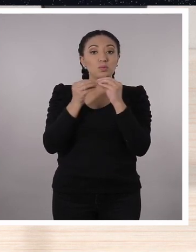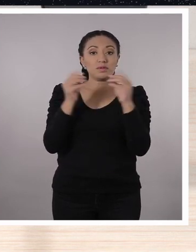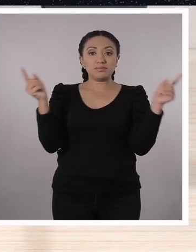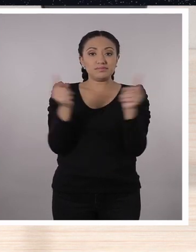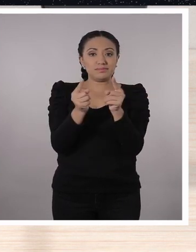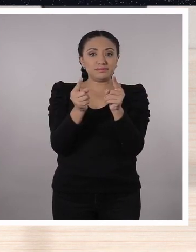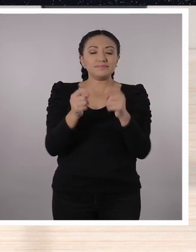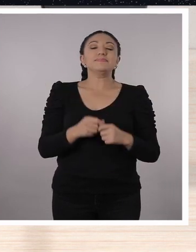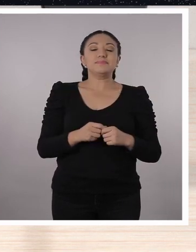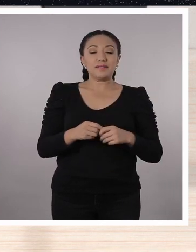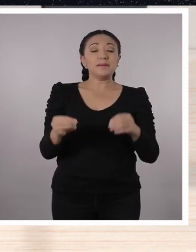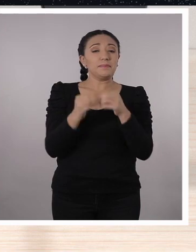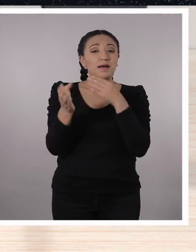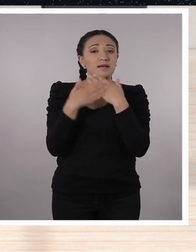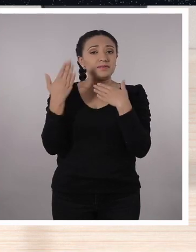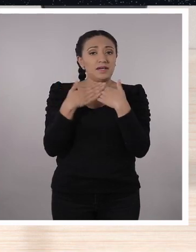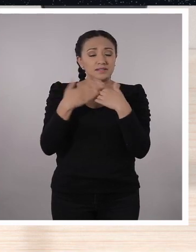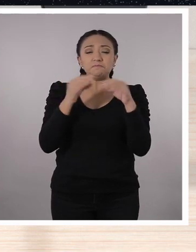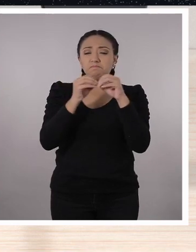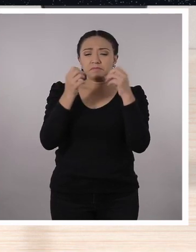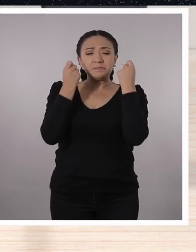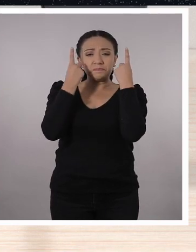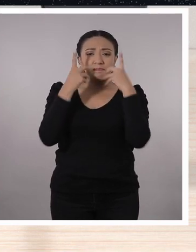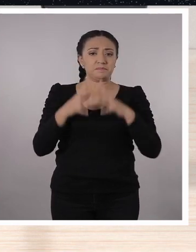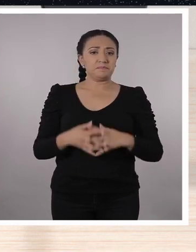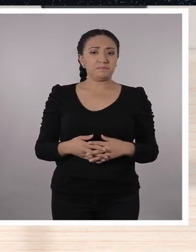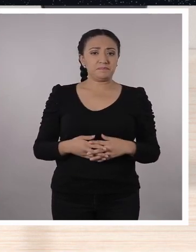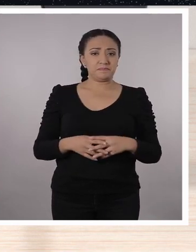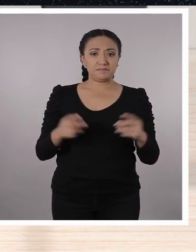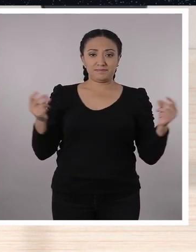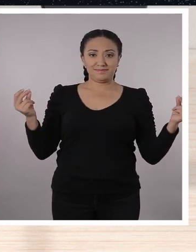es un número mucho más sencillo y mucho más entendible.